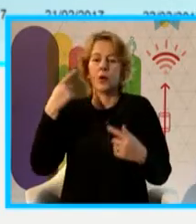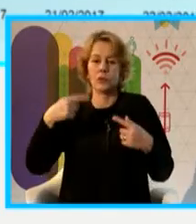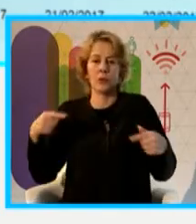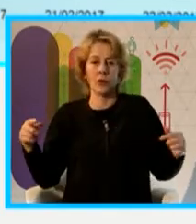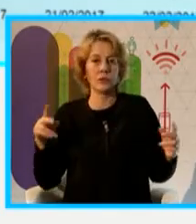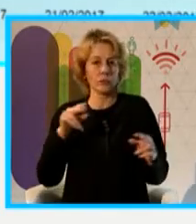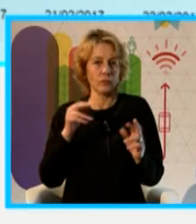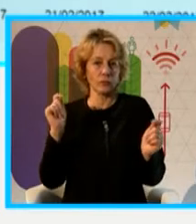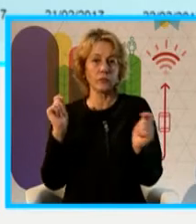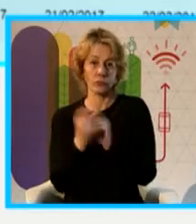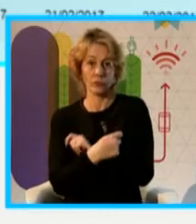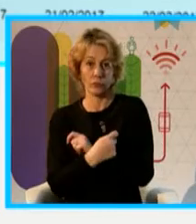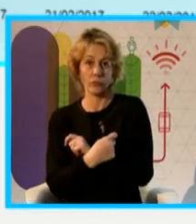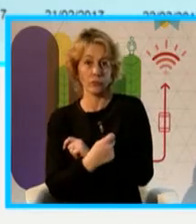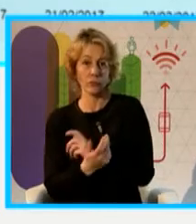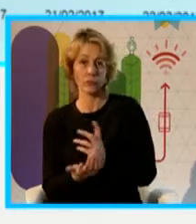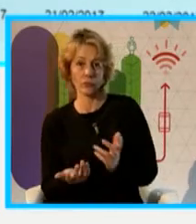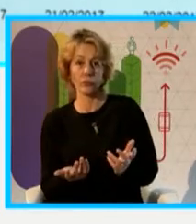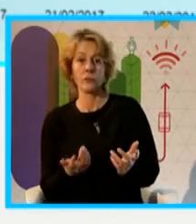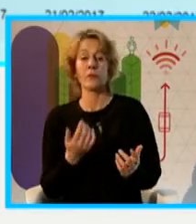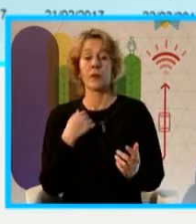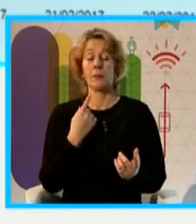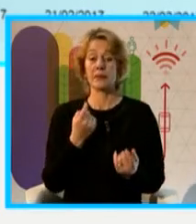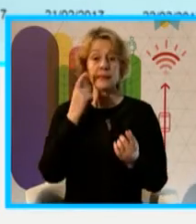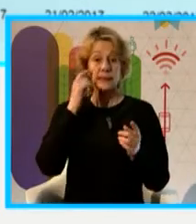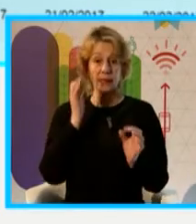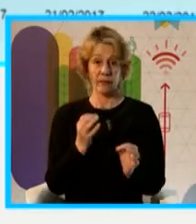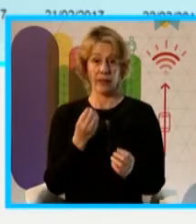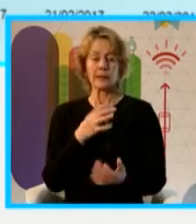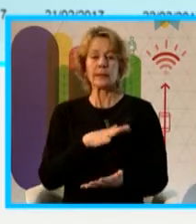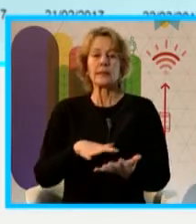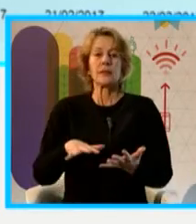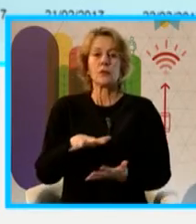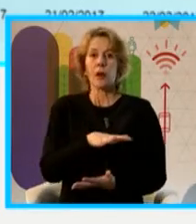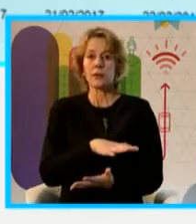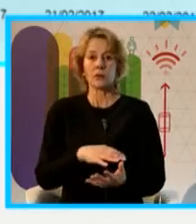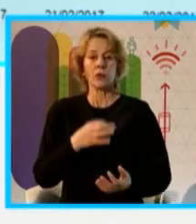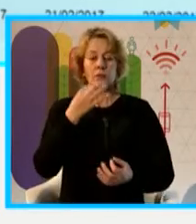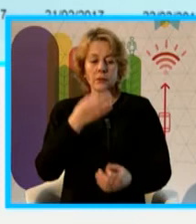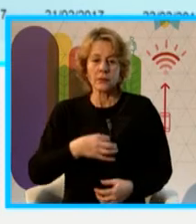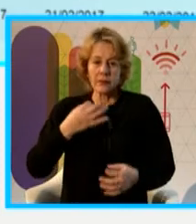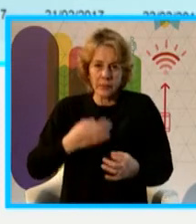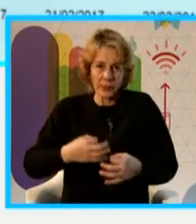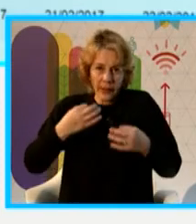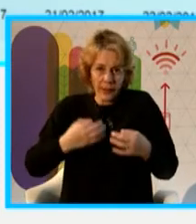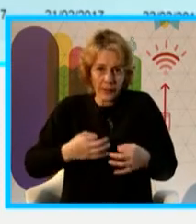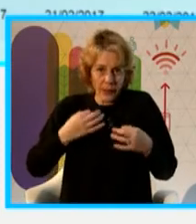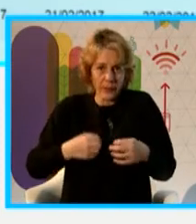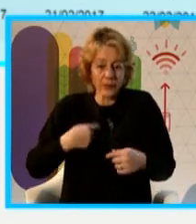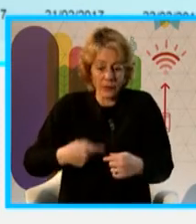Entonces, el saber exactamente en qué situación estamos cada vez es importante. Otra cosa que estábamos